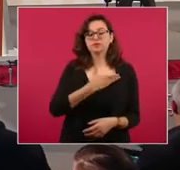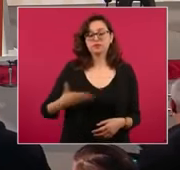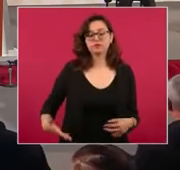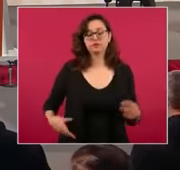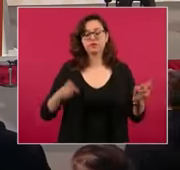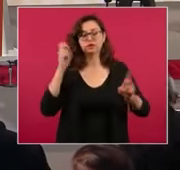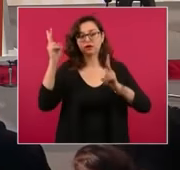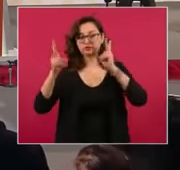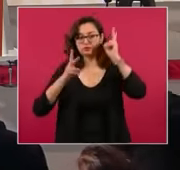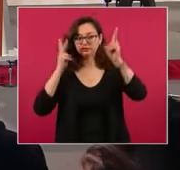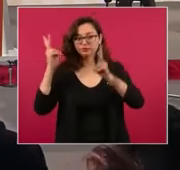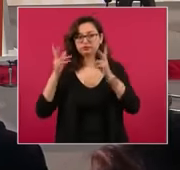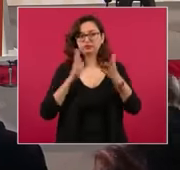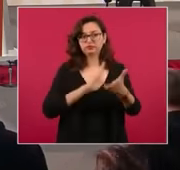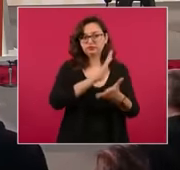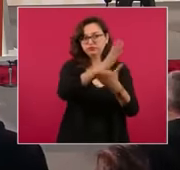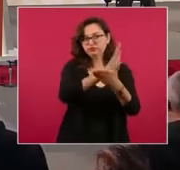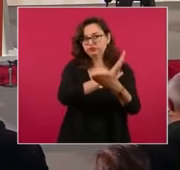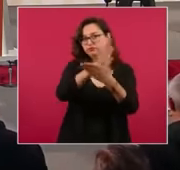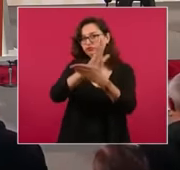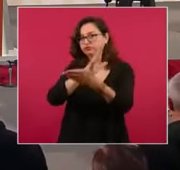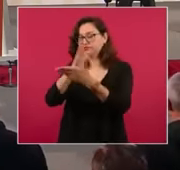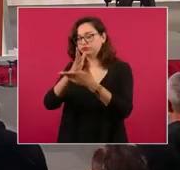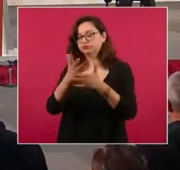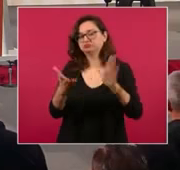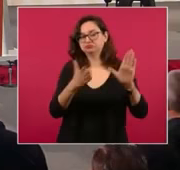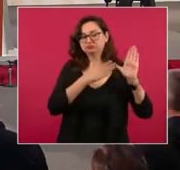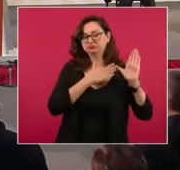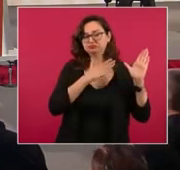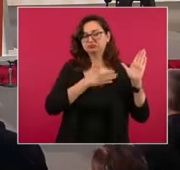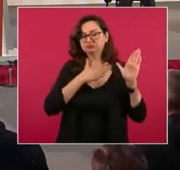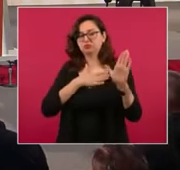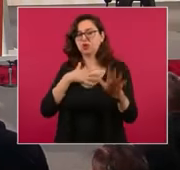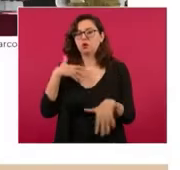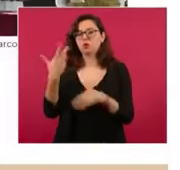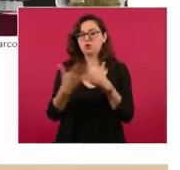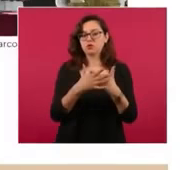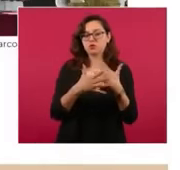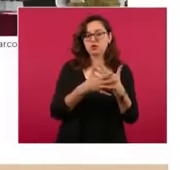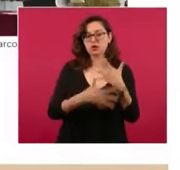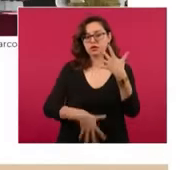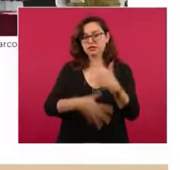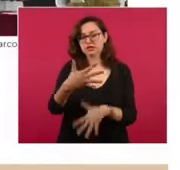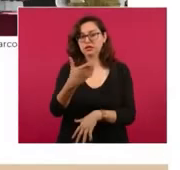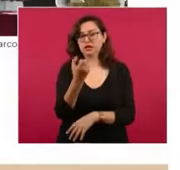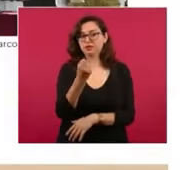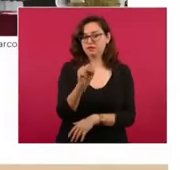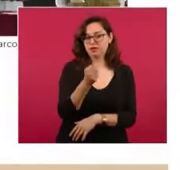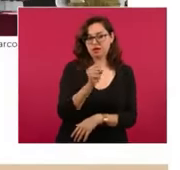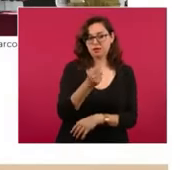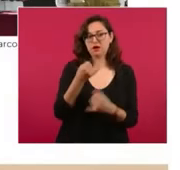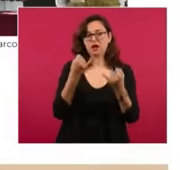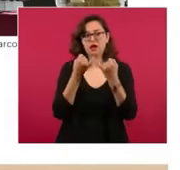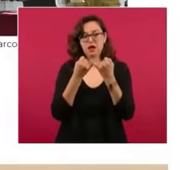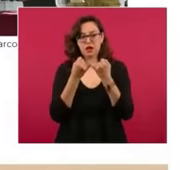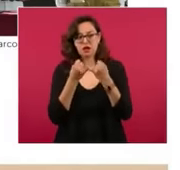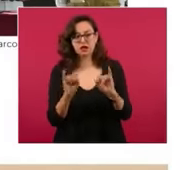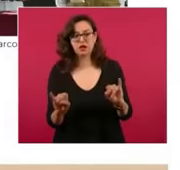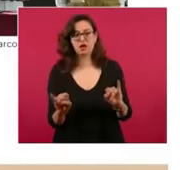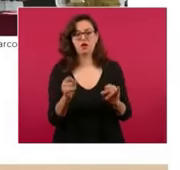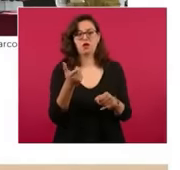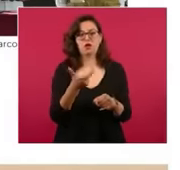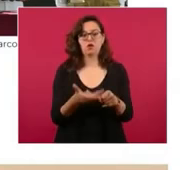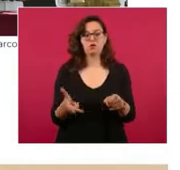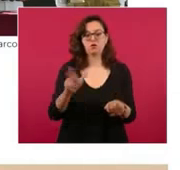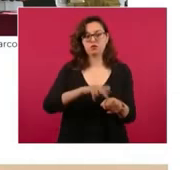el del Hospital General de Hermosillo para que su entrada en operación sea el 15 de septiembre, el memorándum para que el